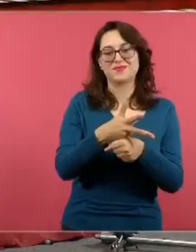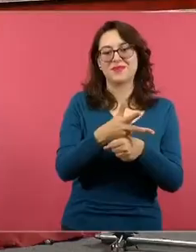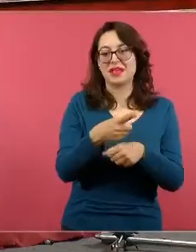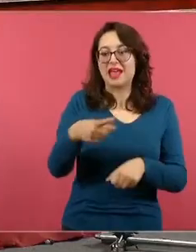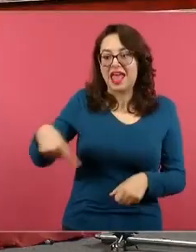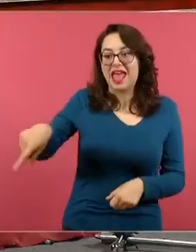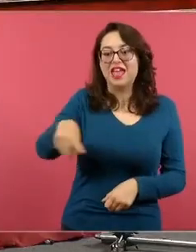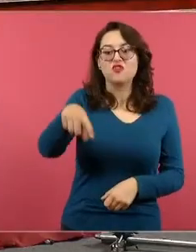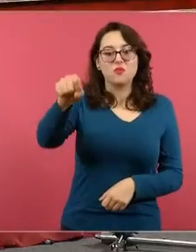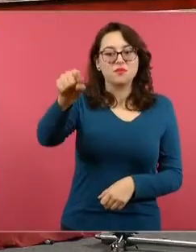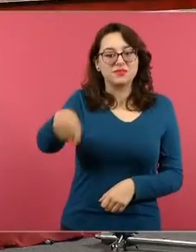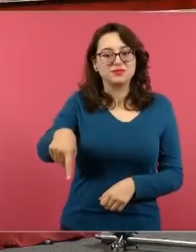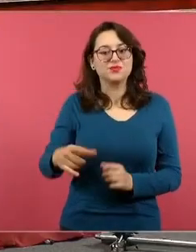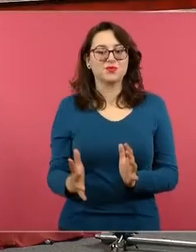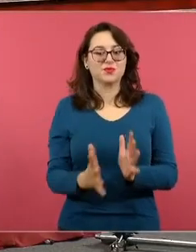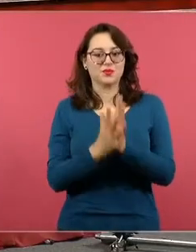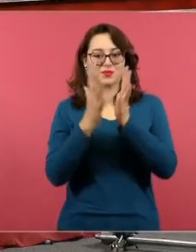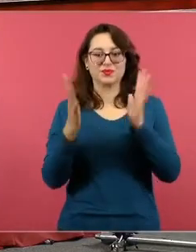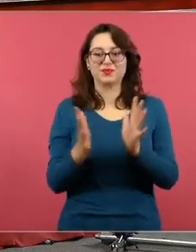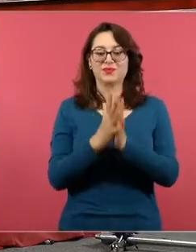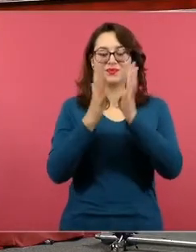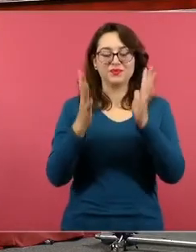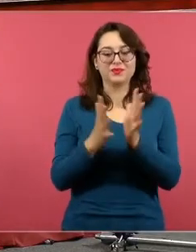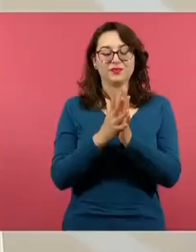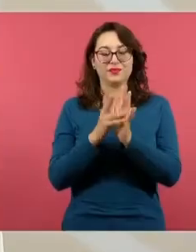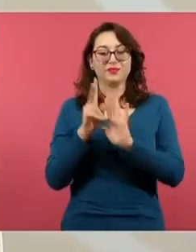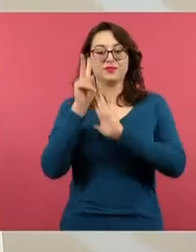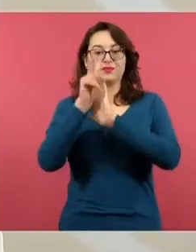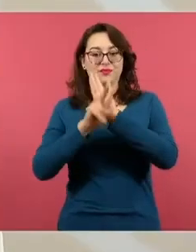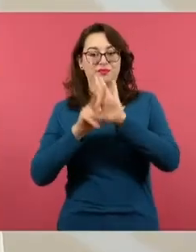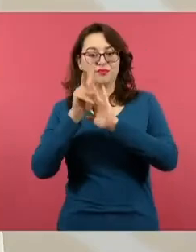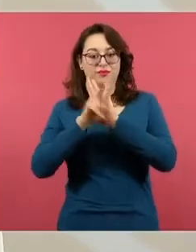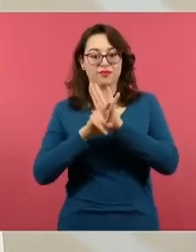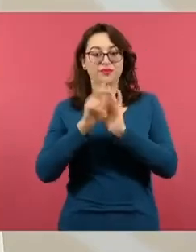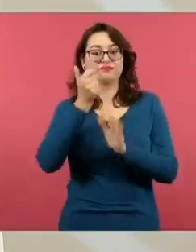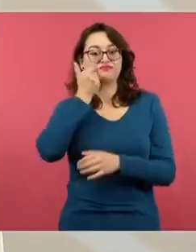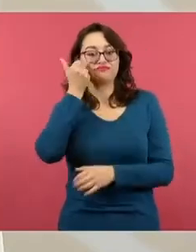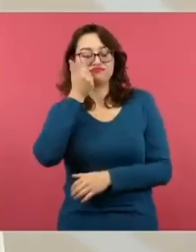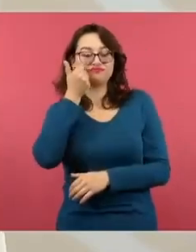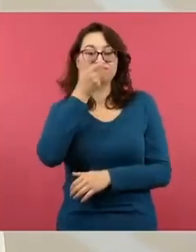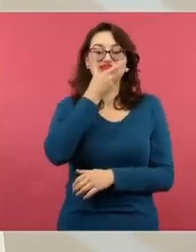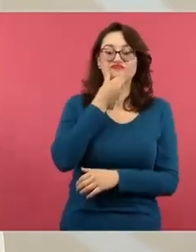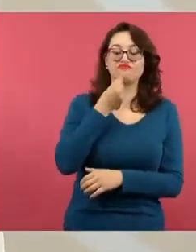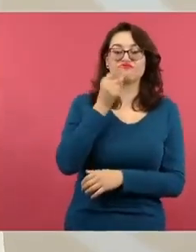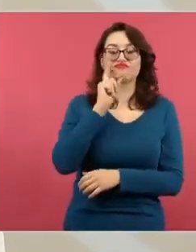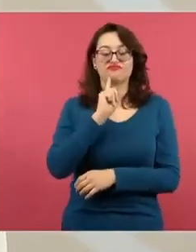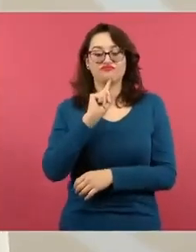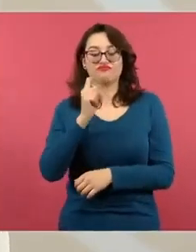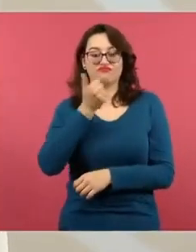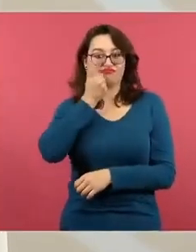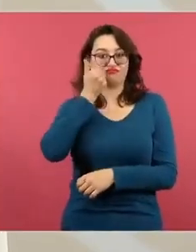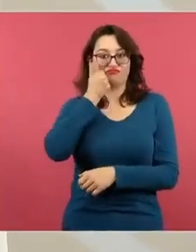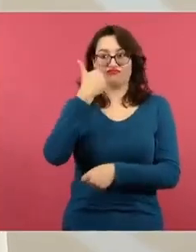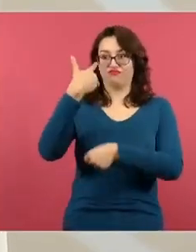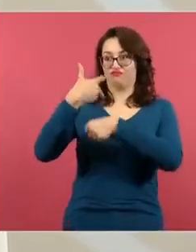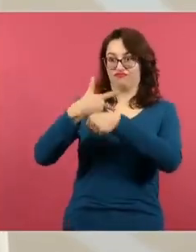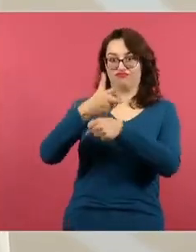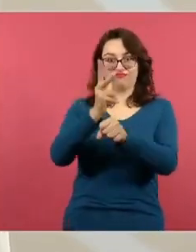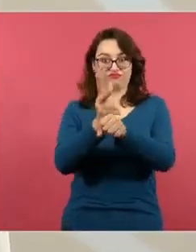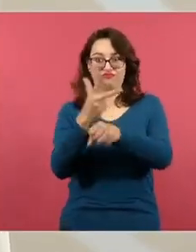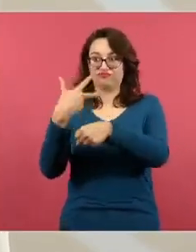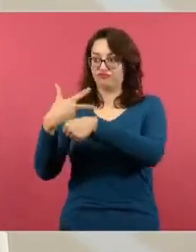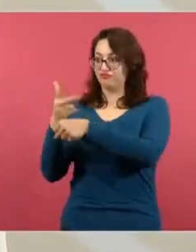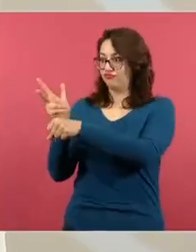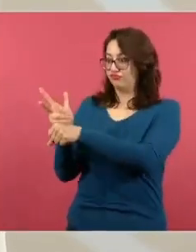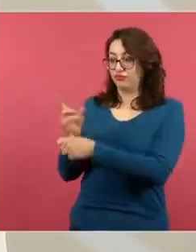participación en un video en el que no nada más van a participar alumnas y alumnos se comentaba y yo lo mencionaba